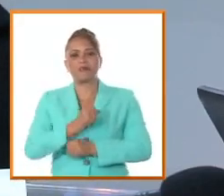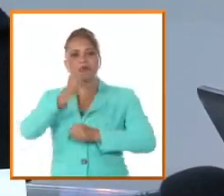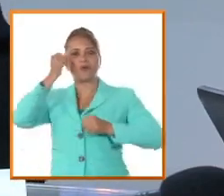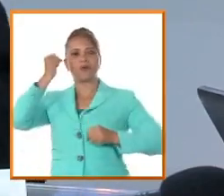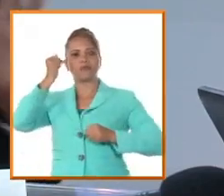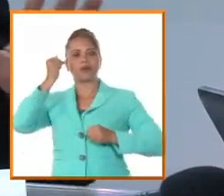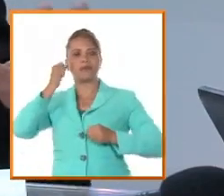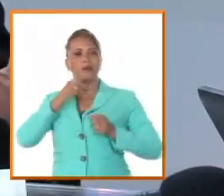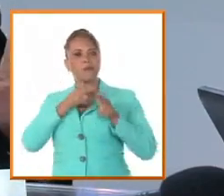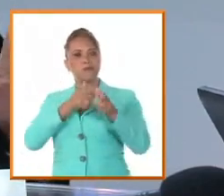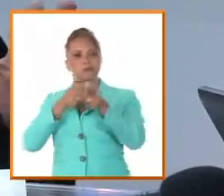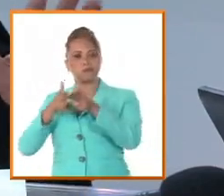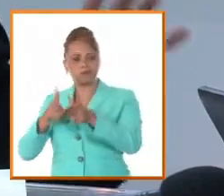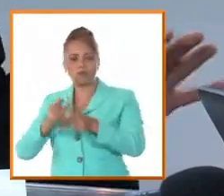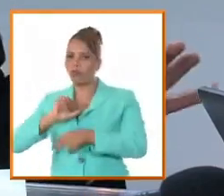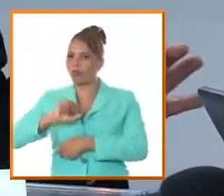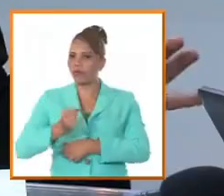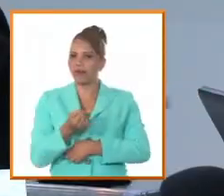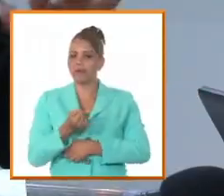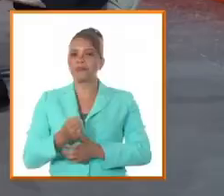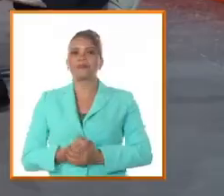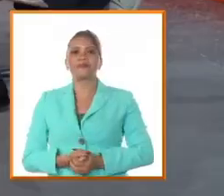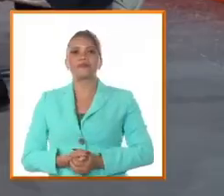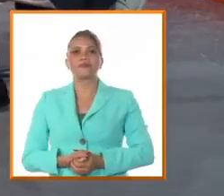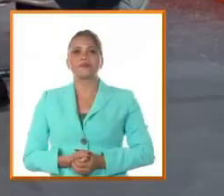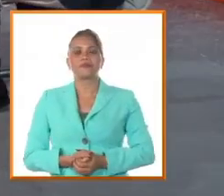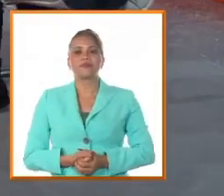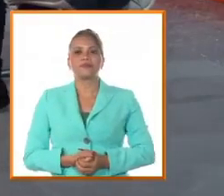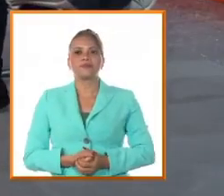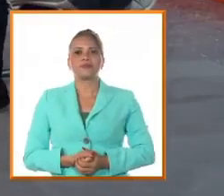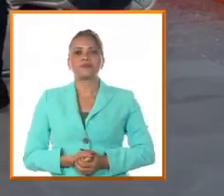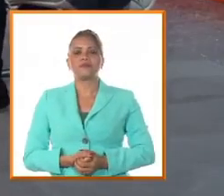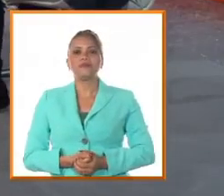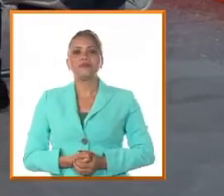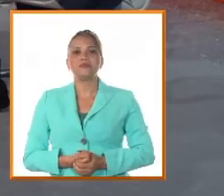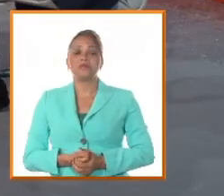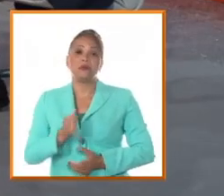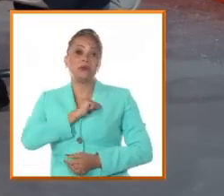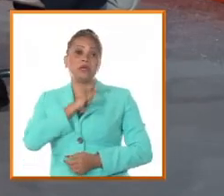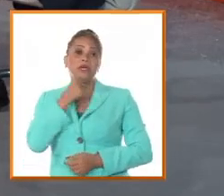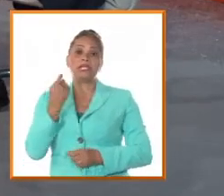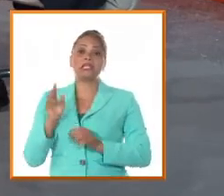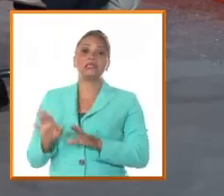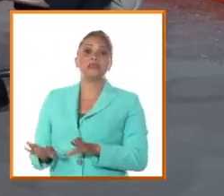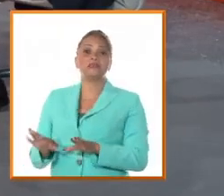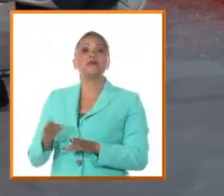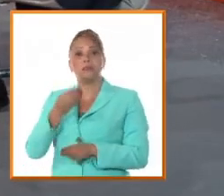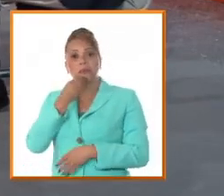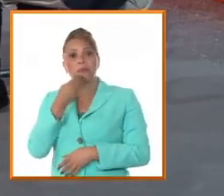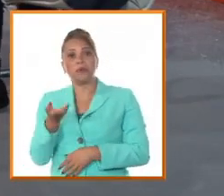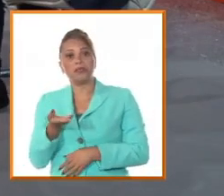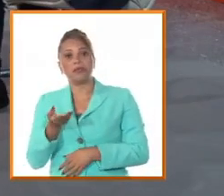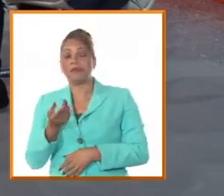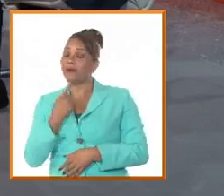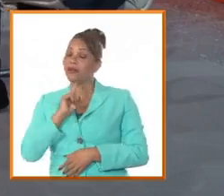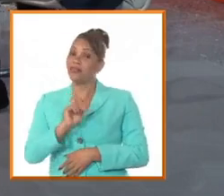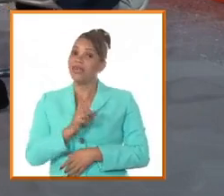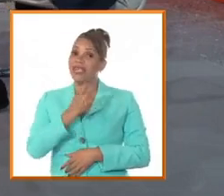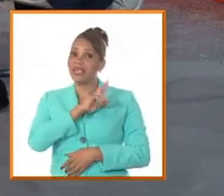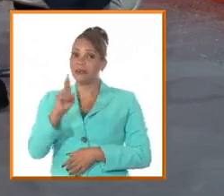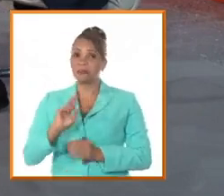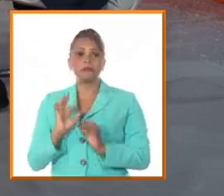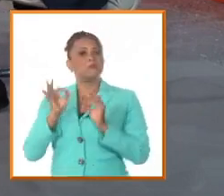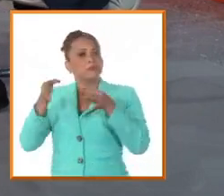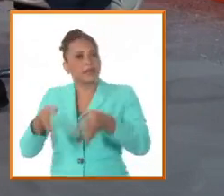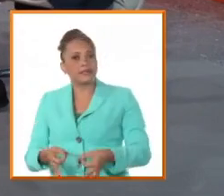¿si? ahí eso quedó sellado los que quieran rendirse se pueden rendir pero la revolución es